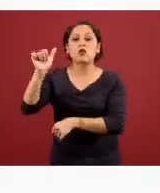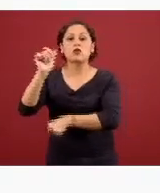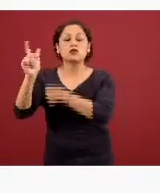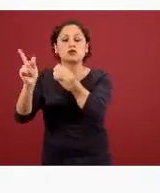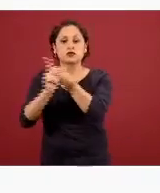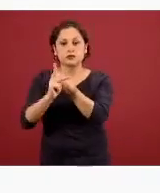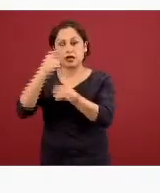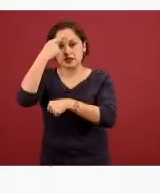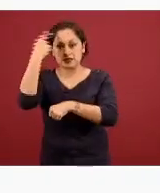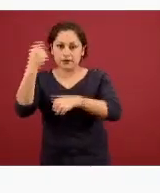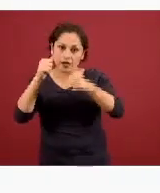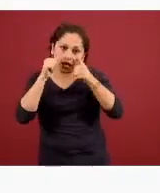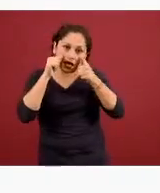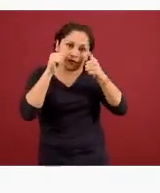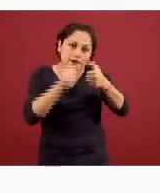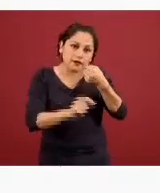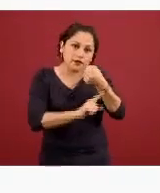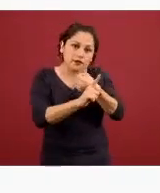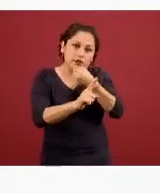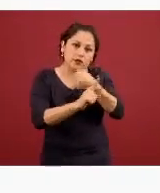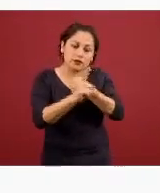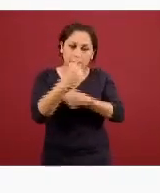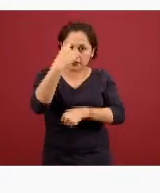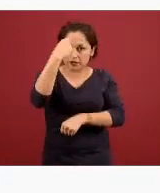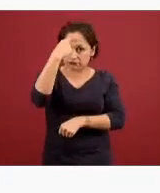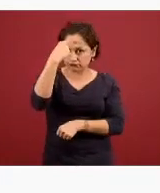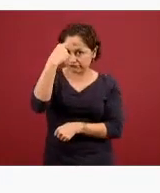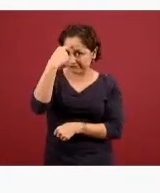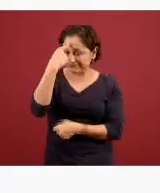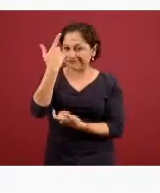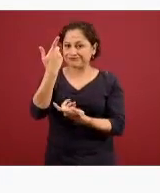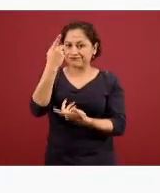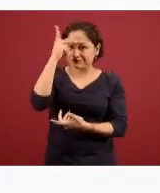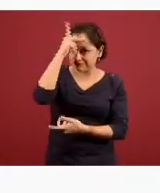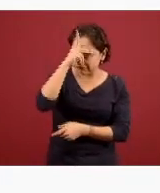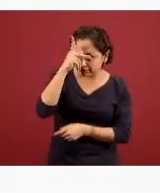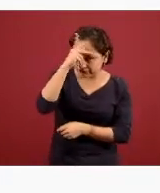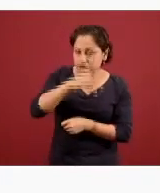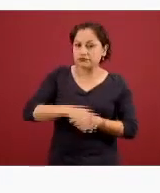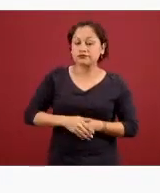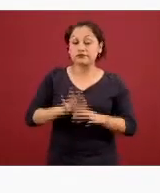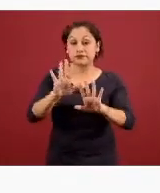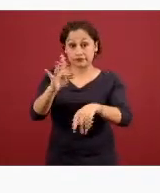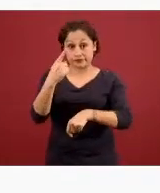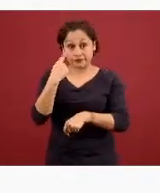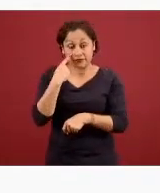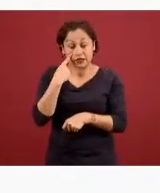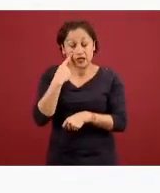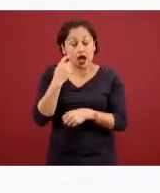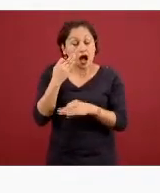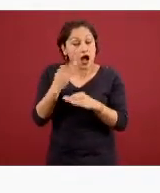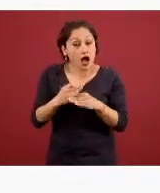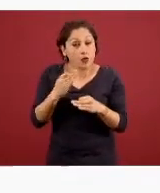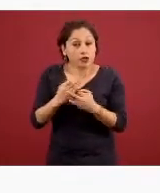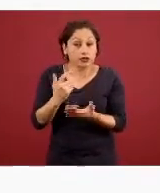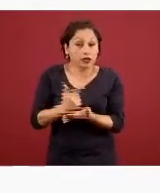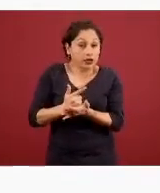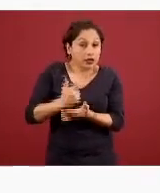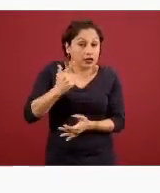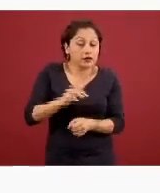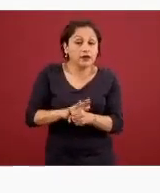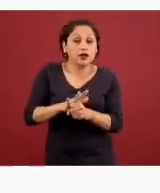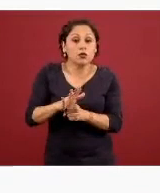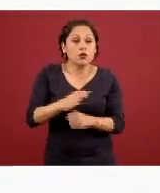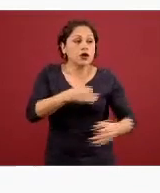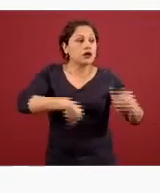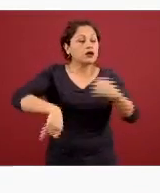mental tan sentidas por la población importante lo que más nos está afectando ahorita es la incertidumbre porque en este momento no